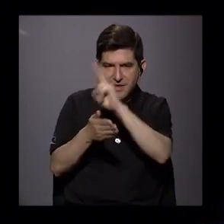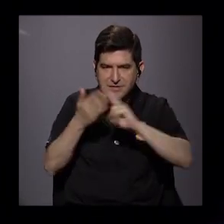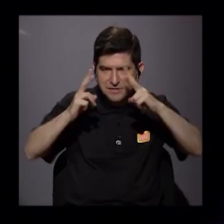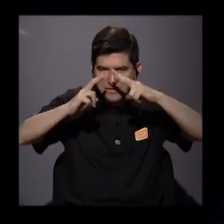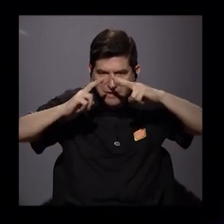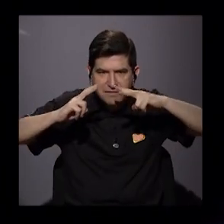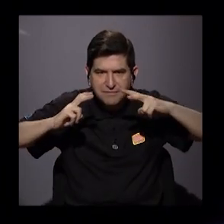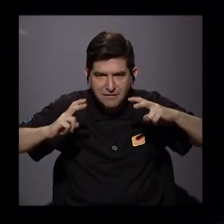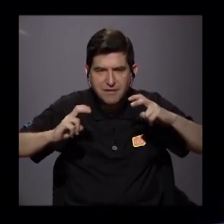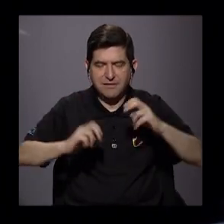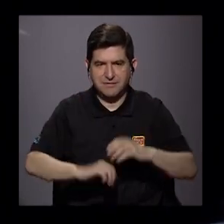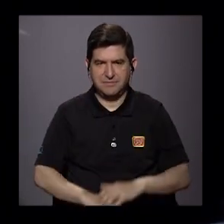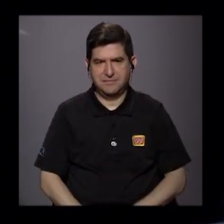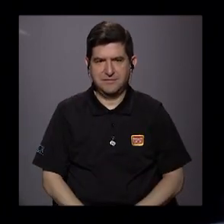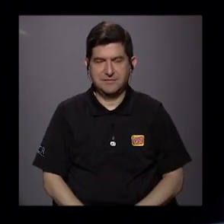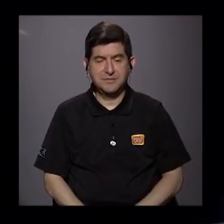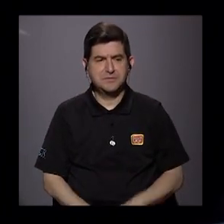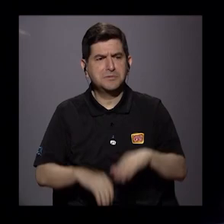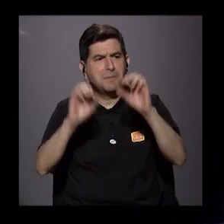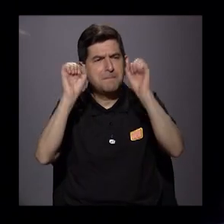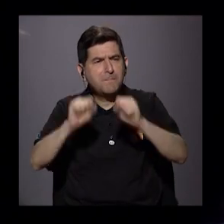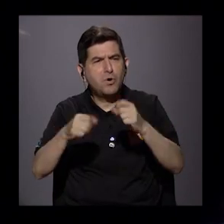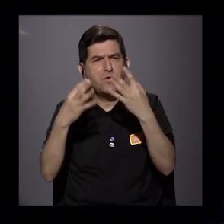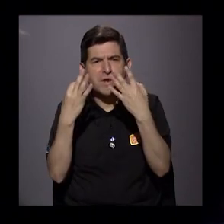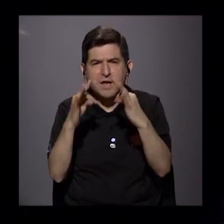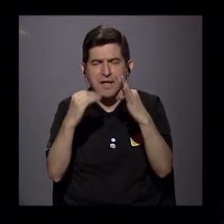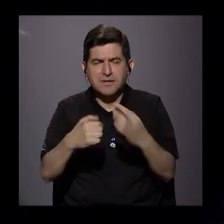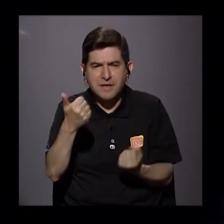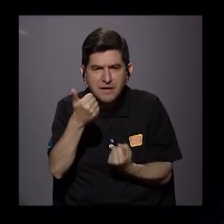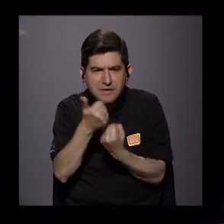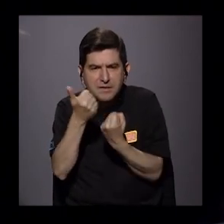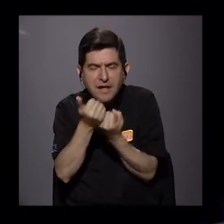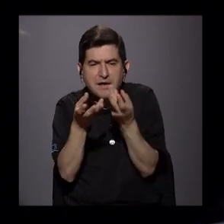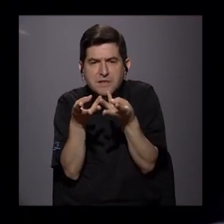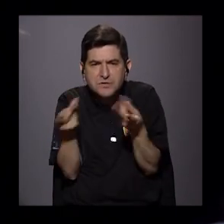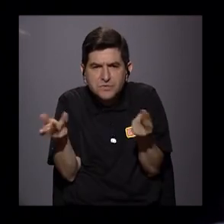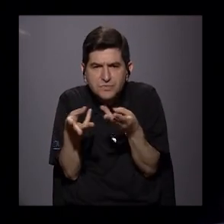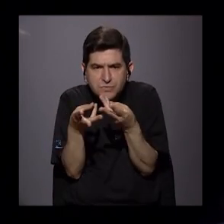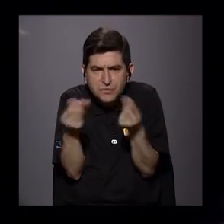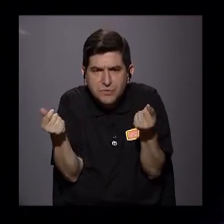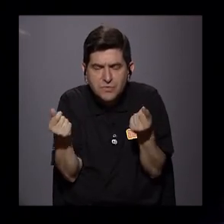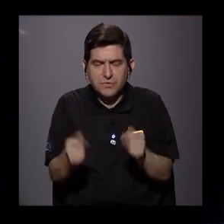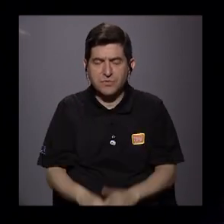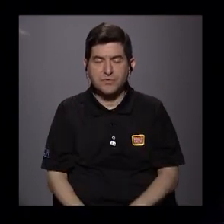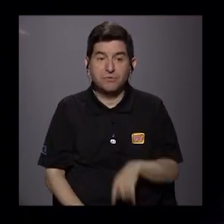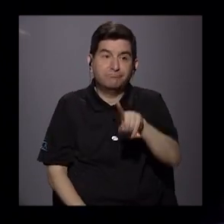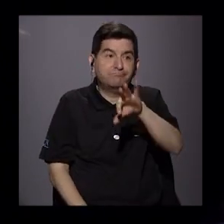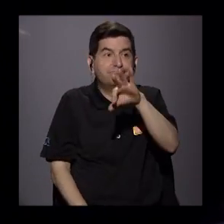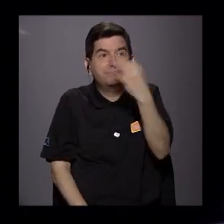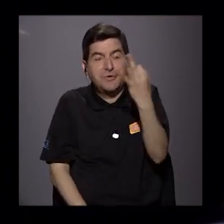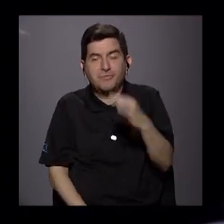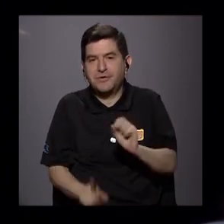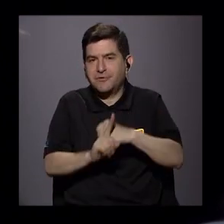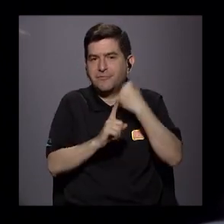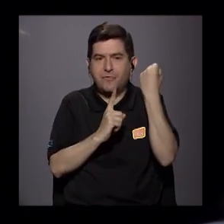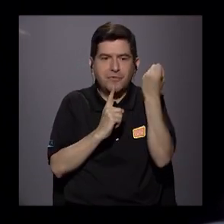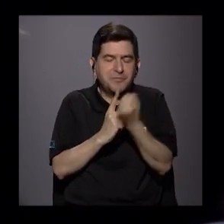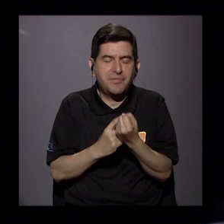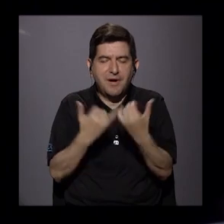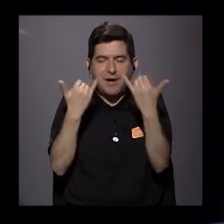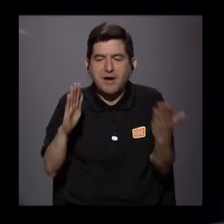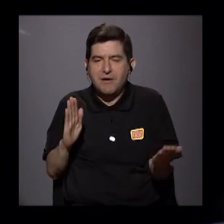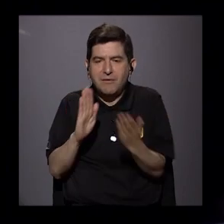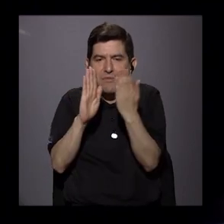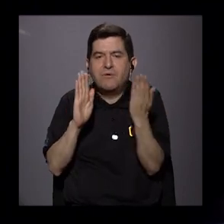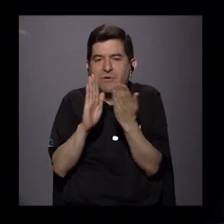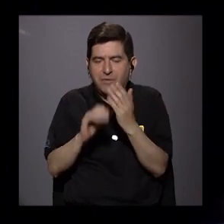puede buscar un andamiaje para solucionar de algún modo el panorama al que se